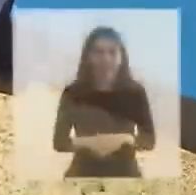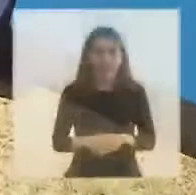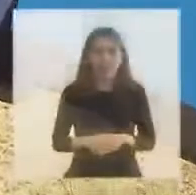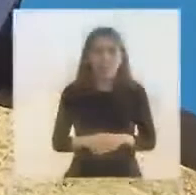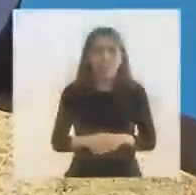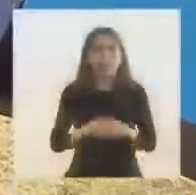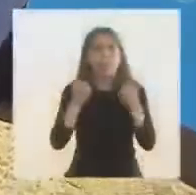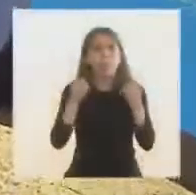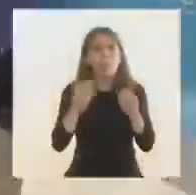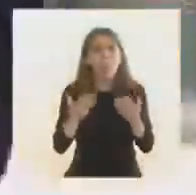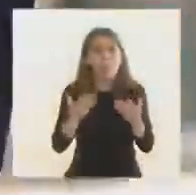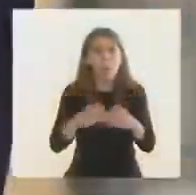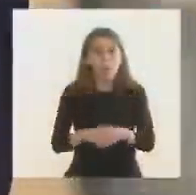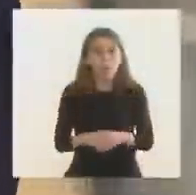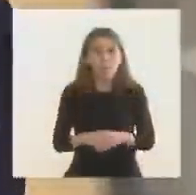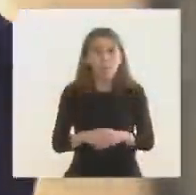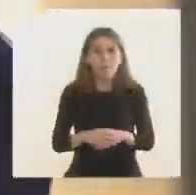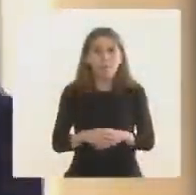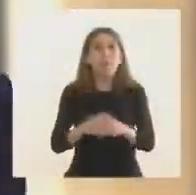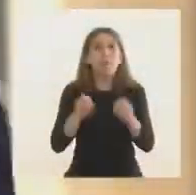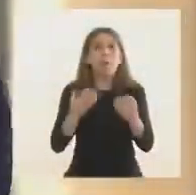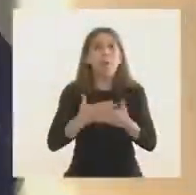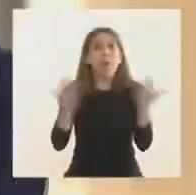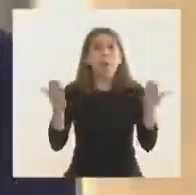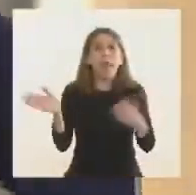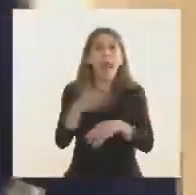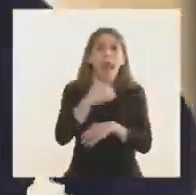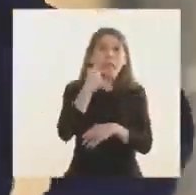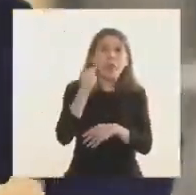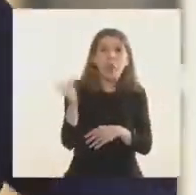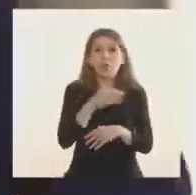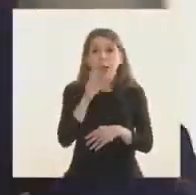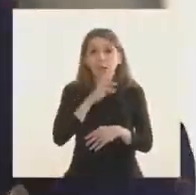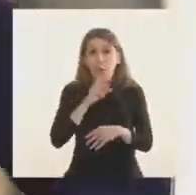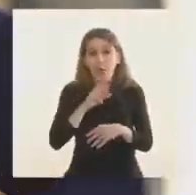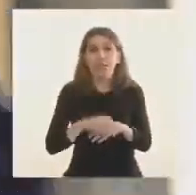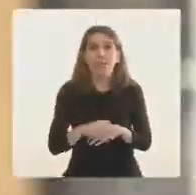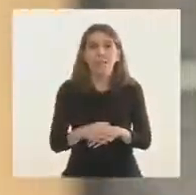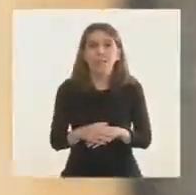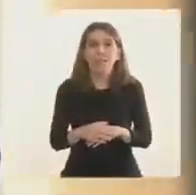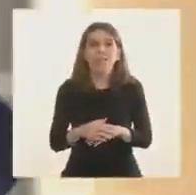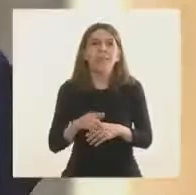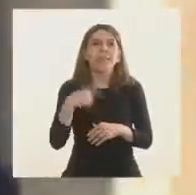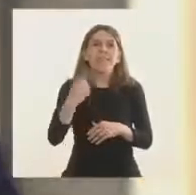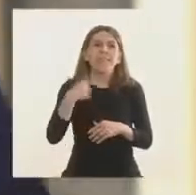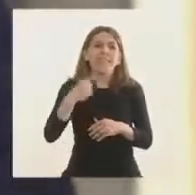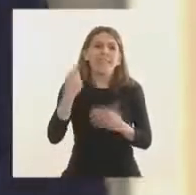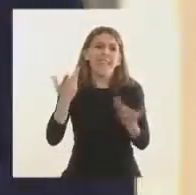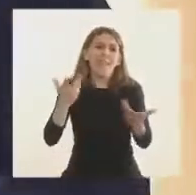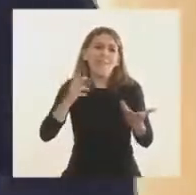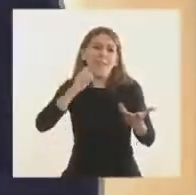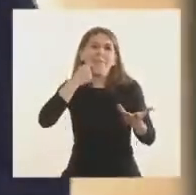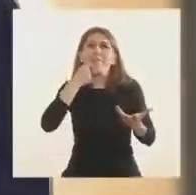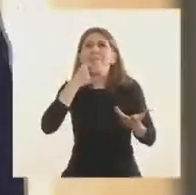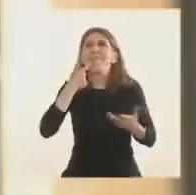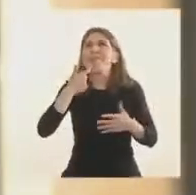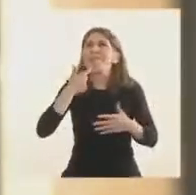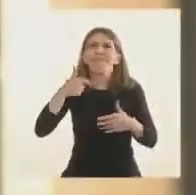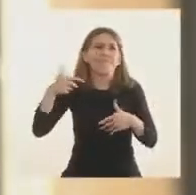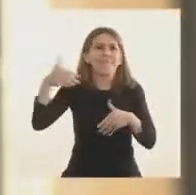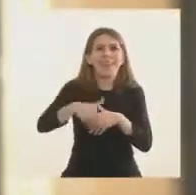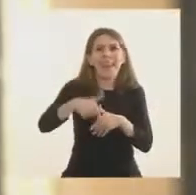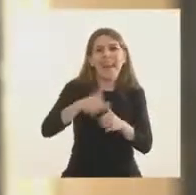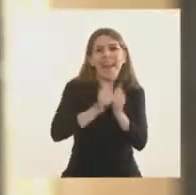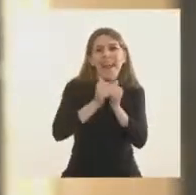Muy bien. Buen día a todos y a todas. gracias, siempre es grato estar en Rosario, más allá de que esta